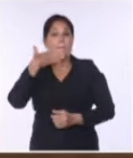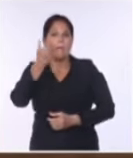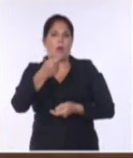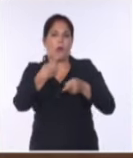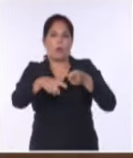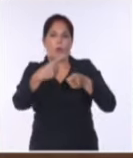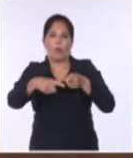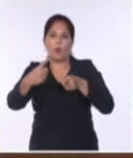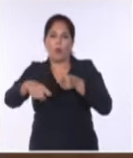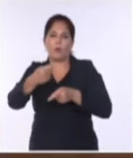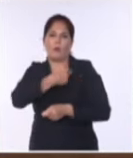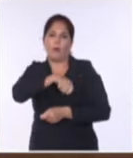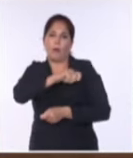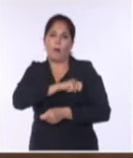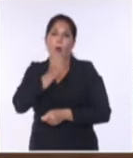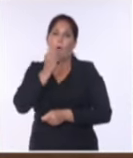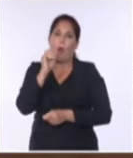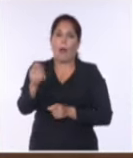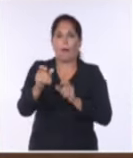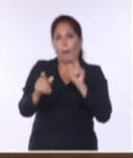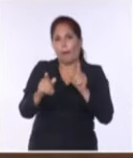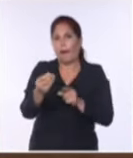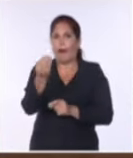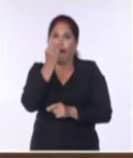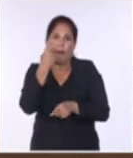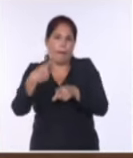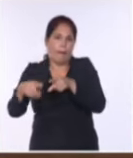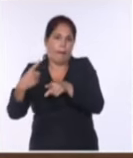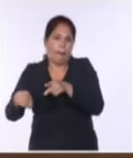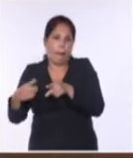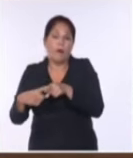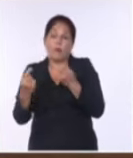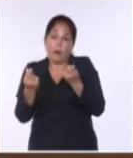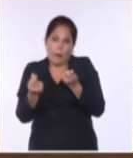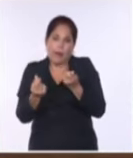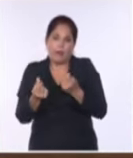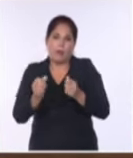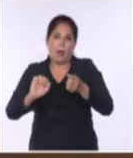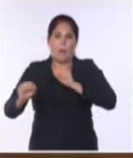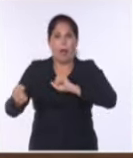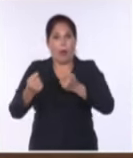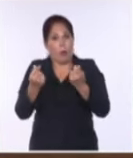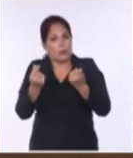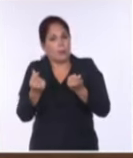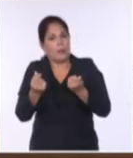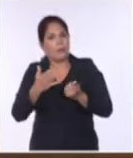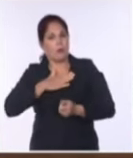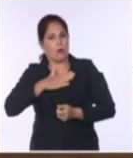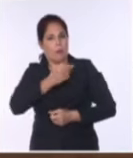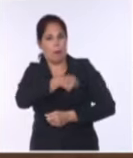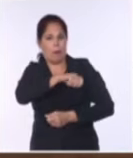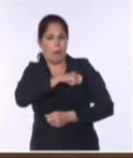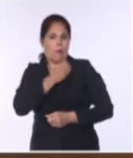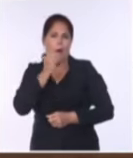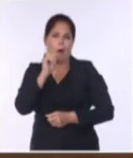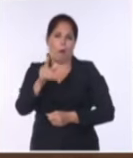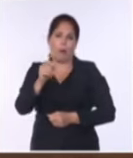de bienes y servicios a adecuados precios a nuestra población. Y que todo el mundo